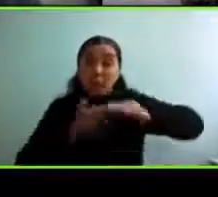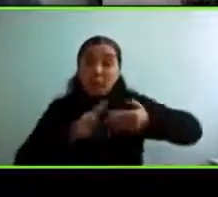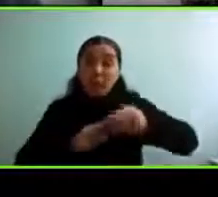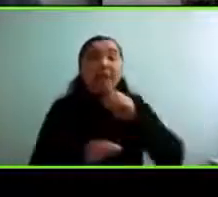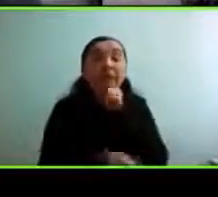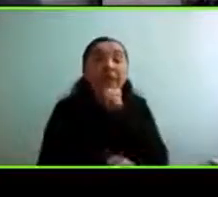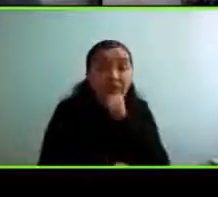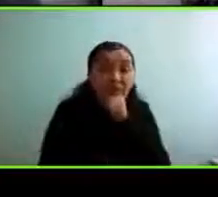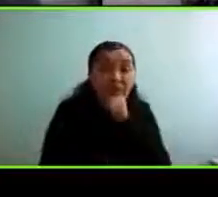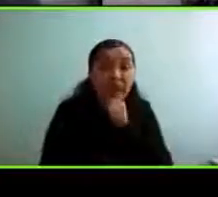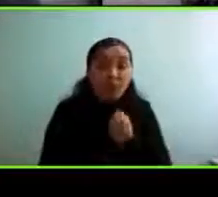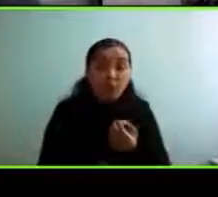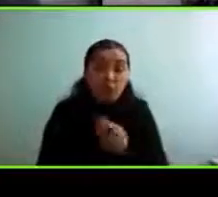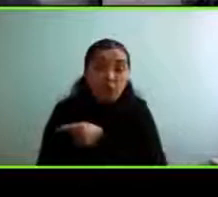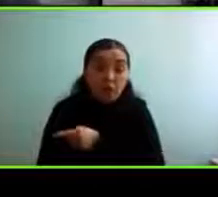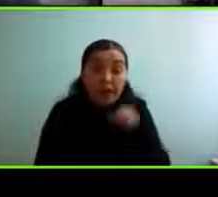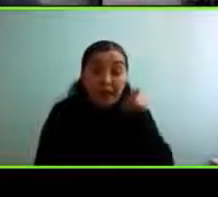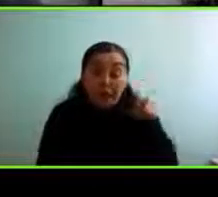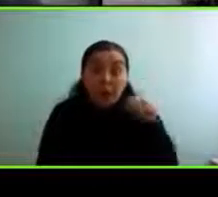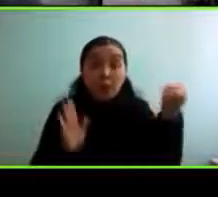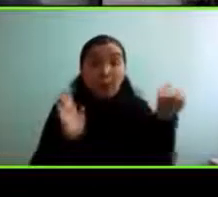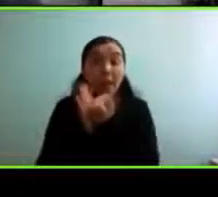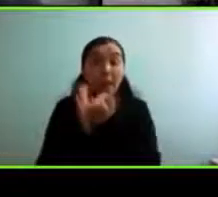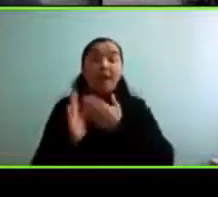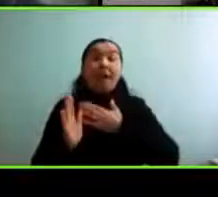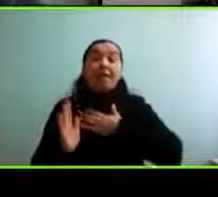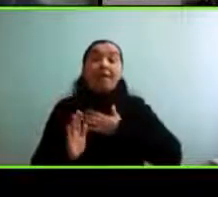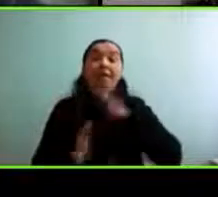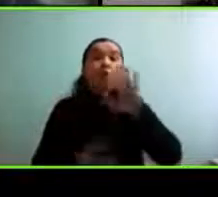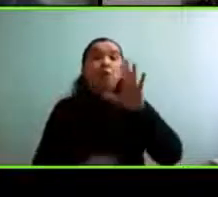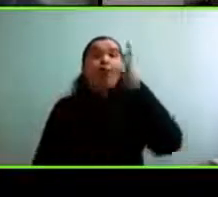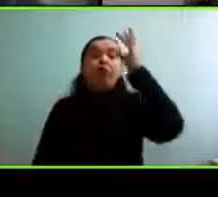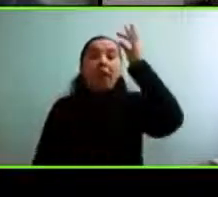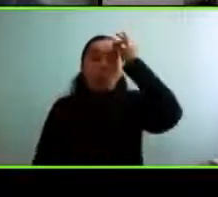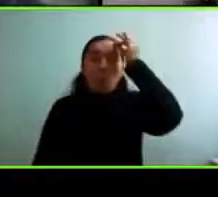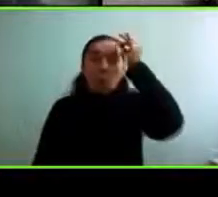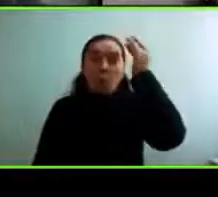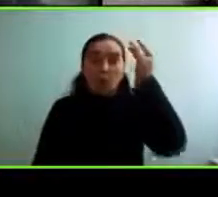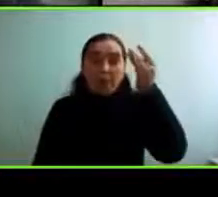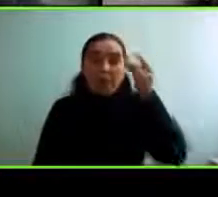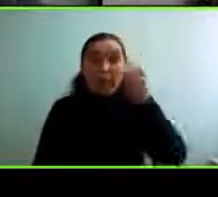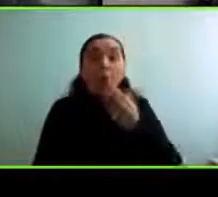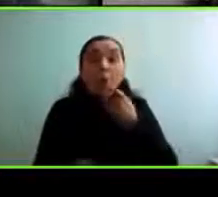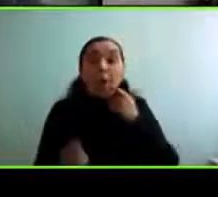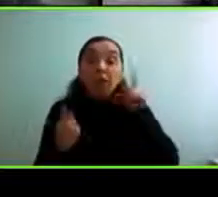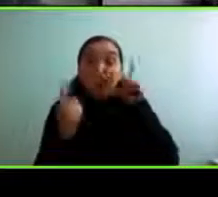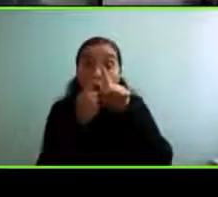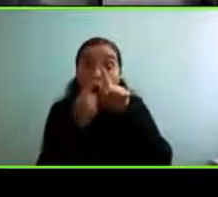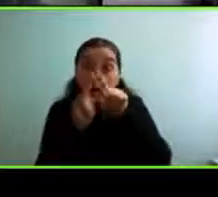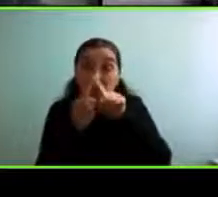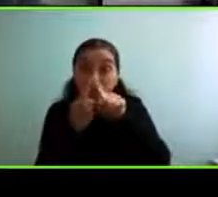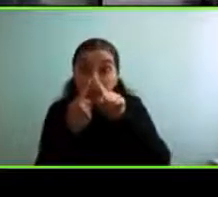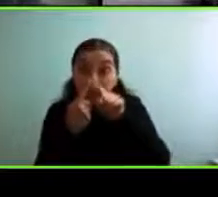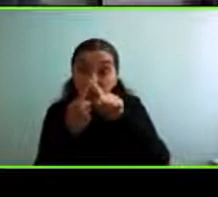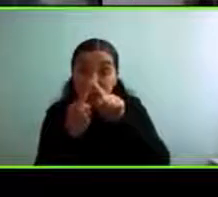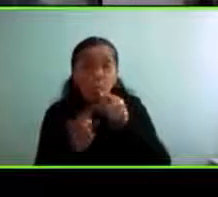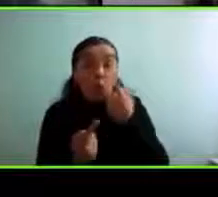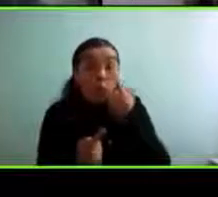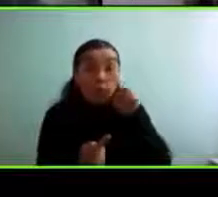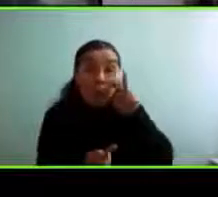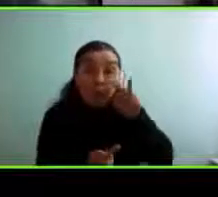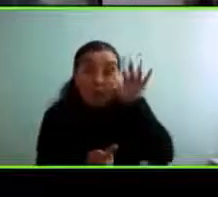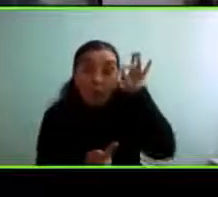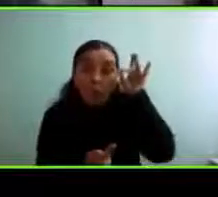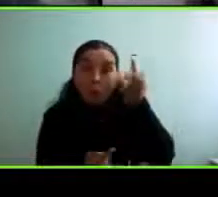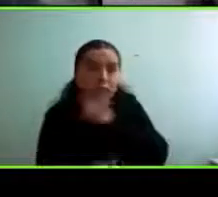creo que eso marca mucho porque ahí uno se da cuenta al estar más en contacto con personas mayores, se da cuenta de que no todas las